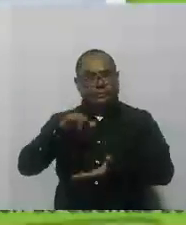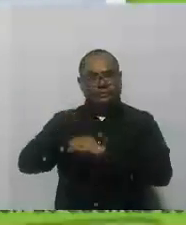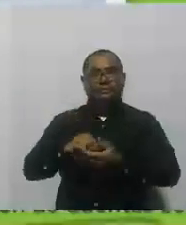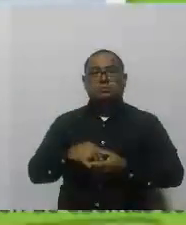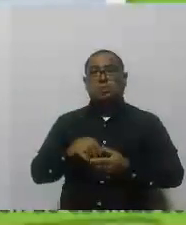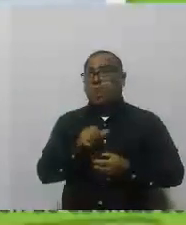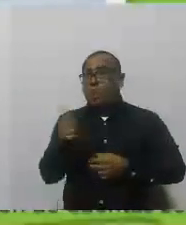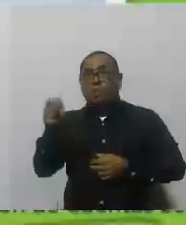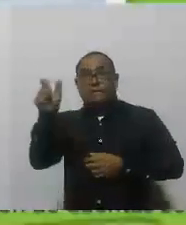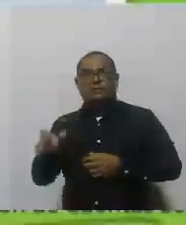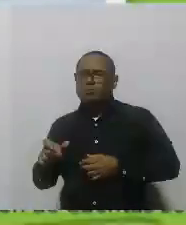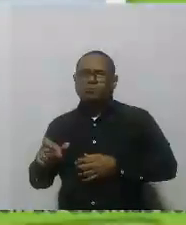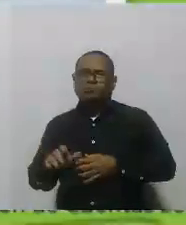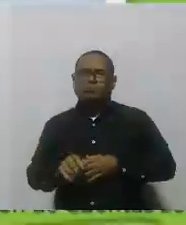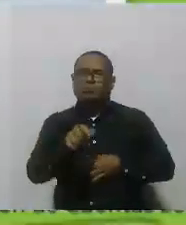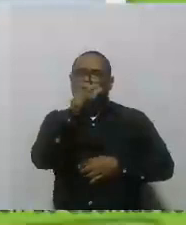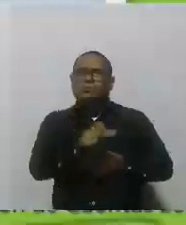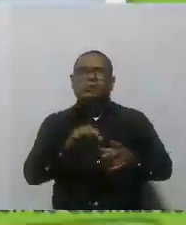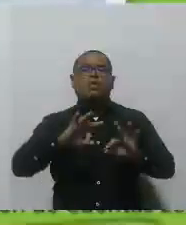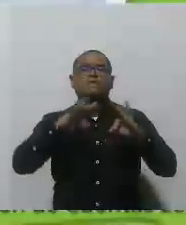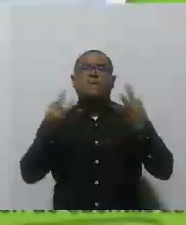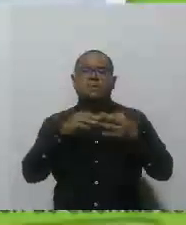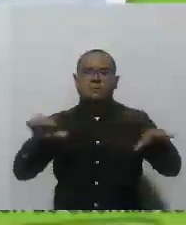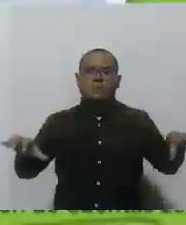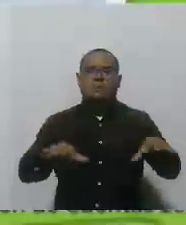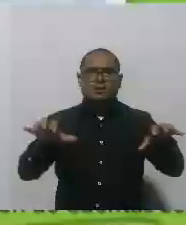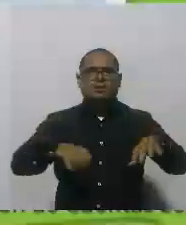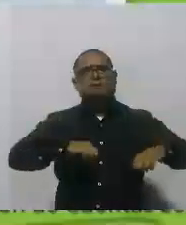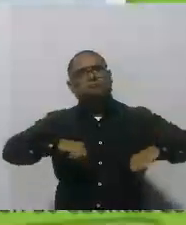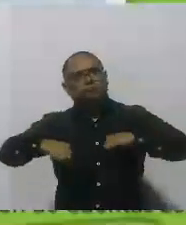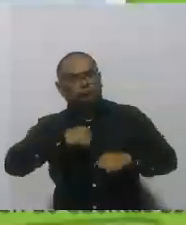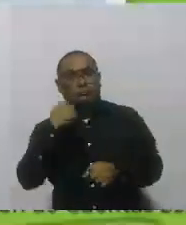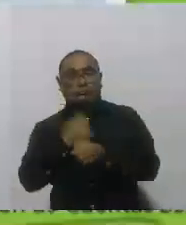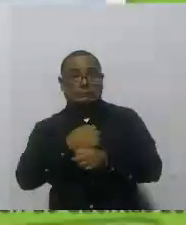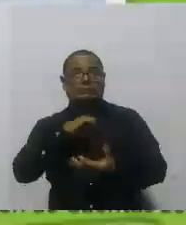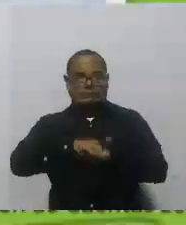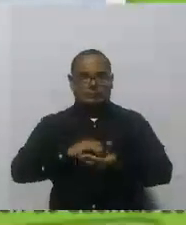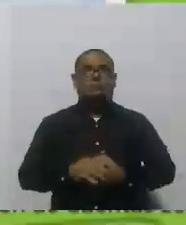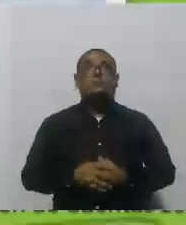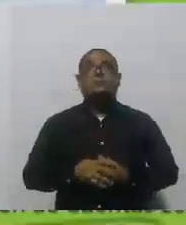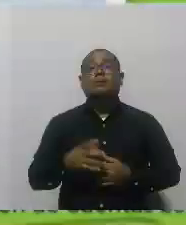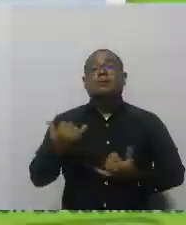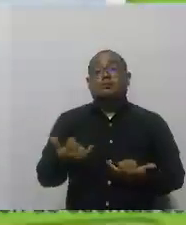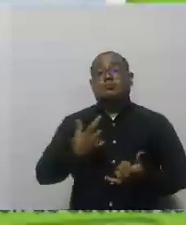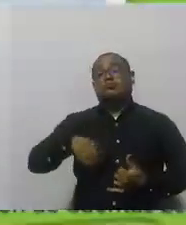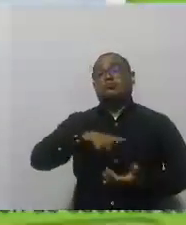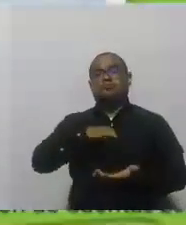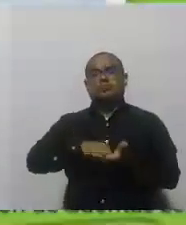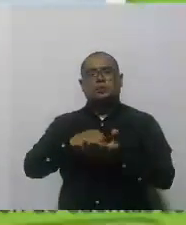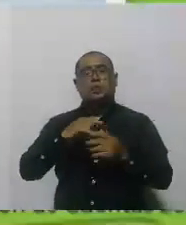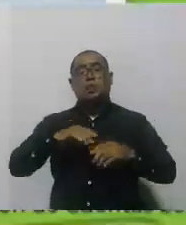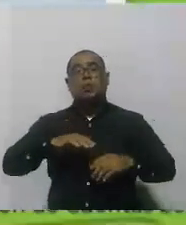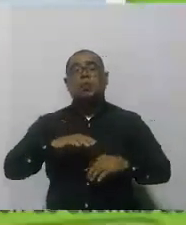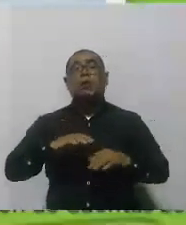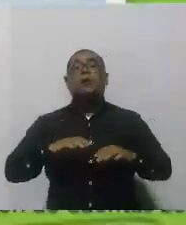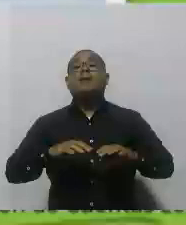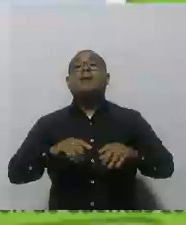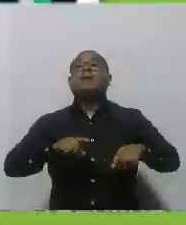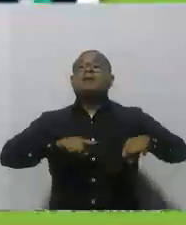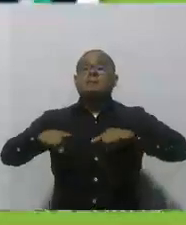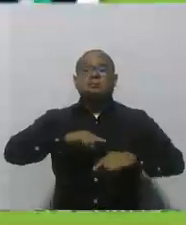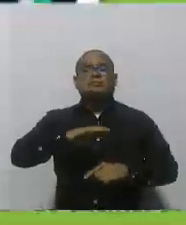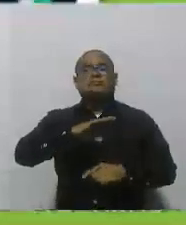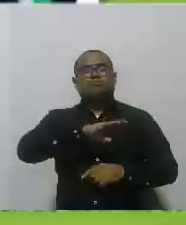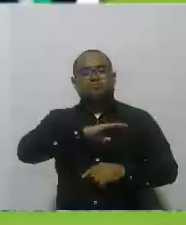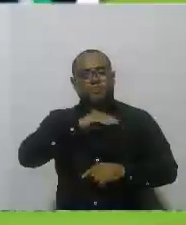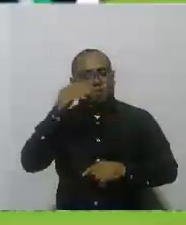nadie va sino los beneficiarios de familias en acción. Esto es lo que la administración de William Dow le